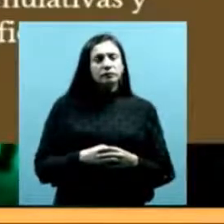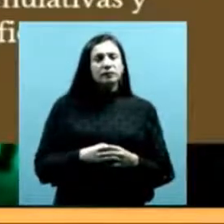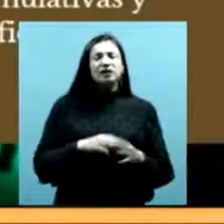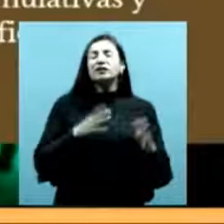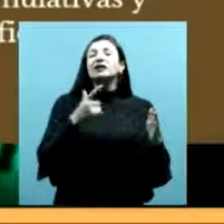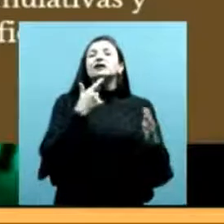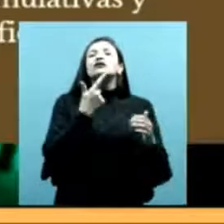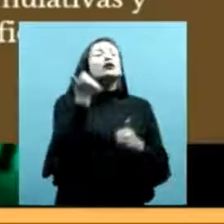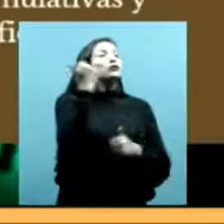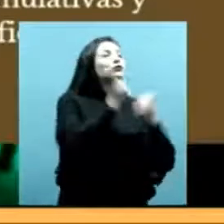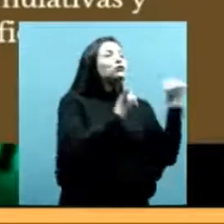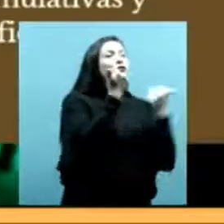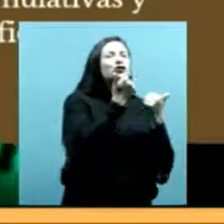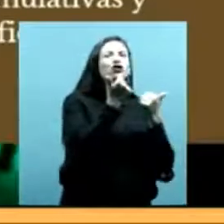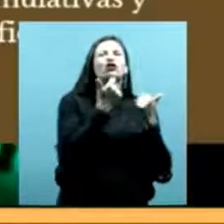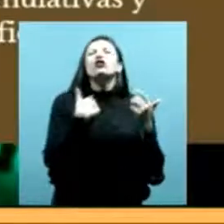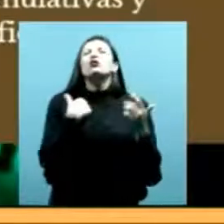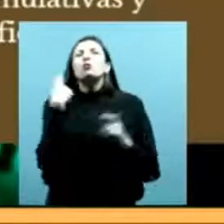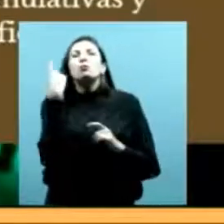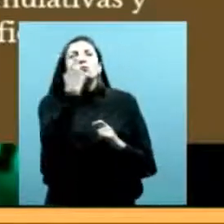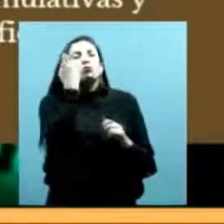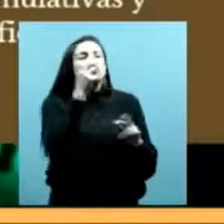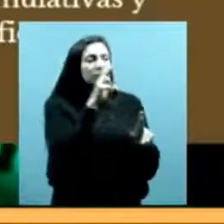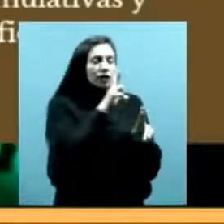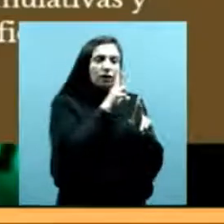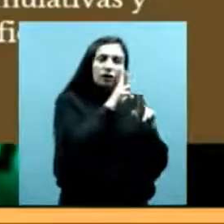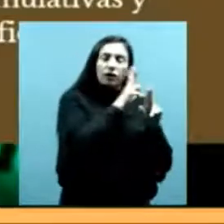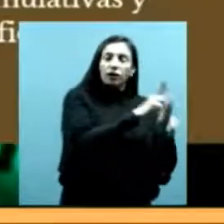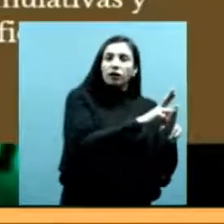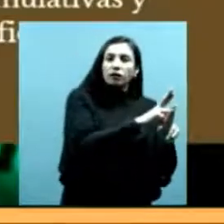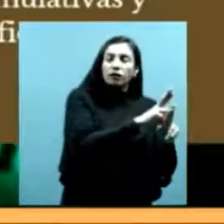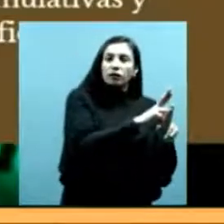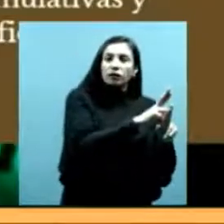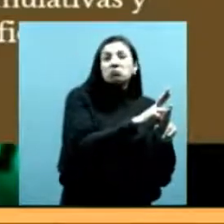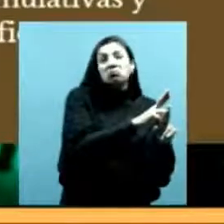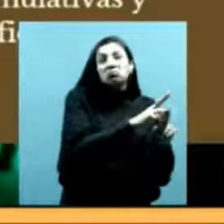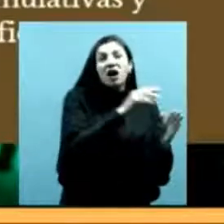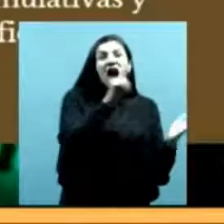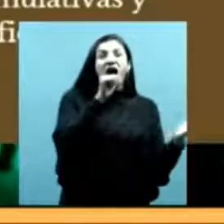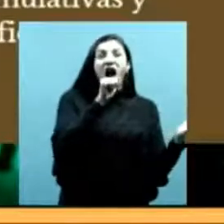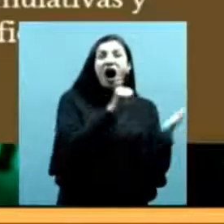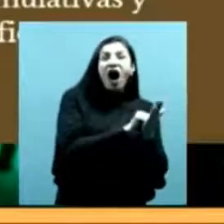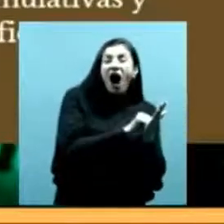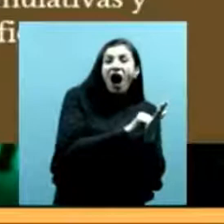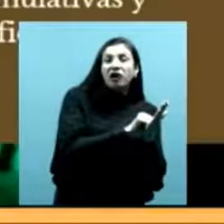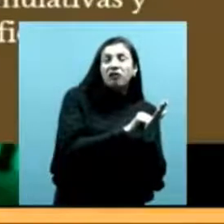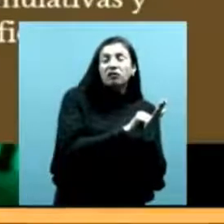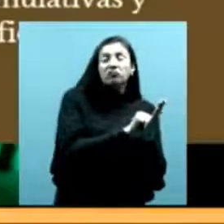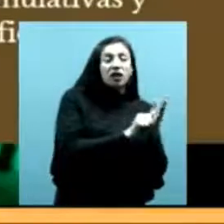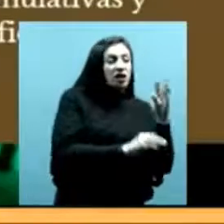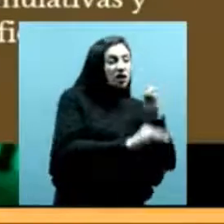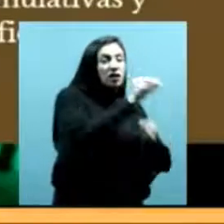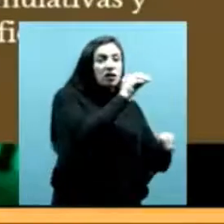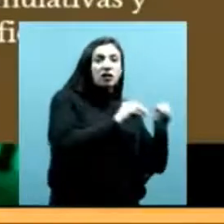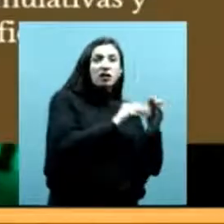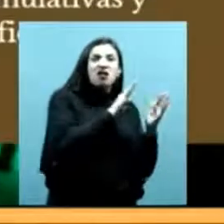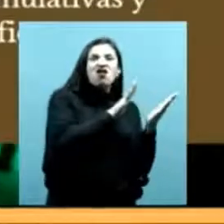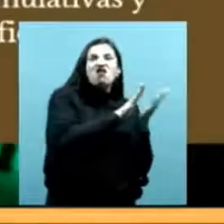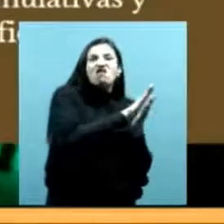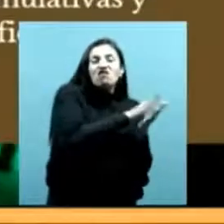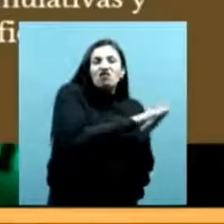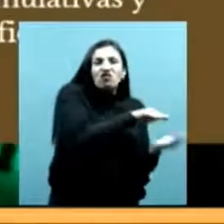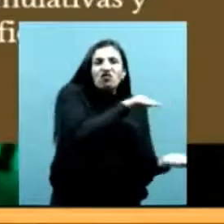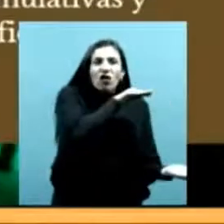dónde buscaríamos esos reconocimientos? En dictámenes, actas, informes de inspectores. Porque, como dicen,